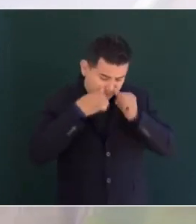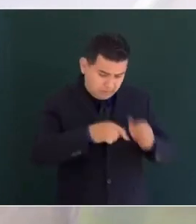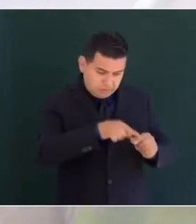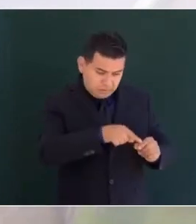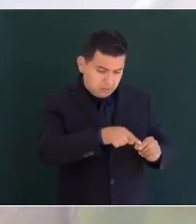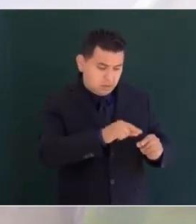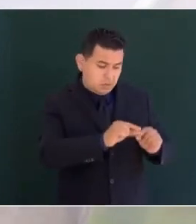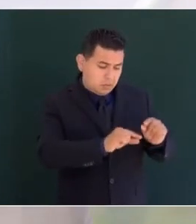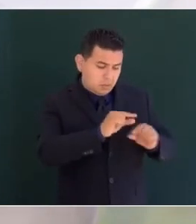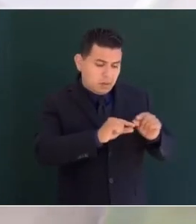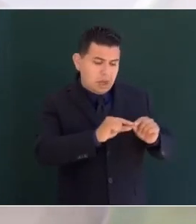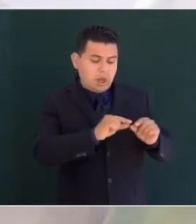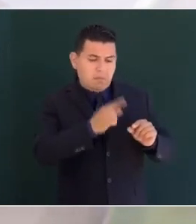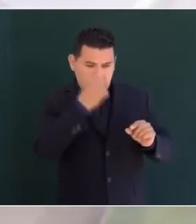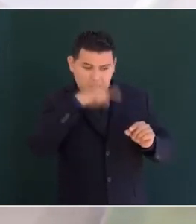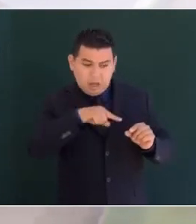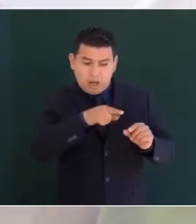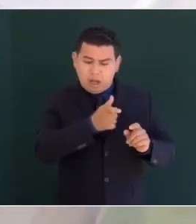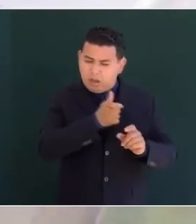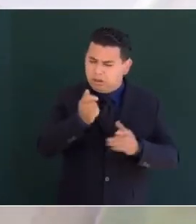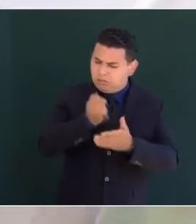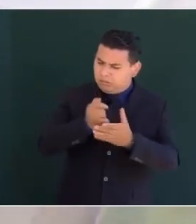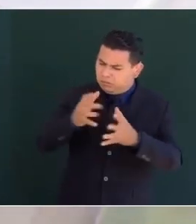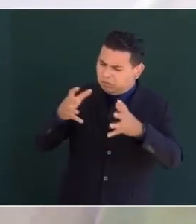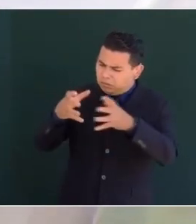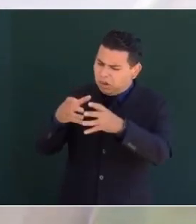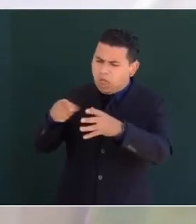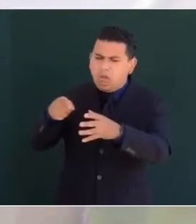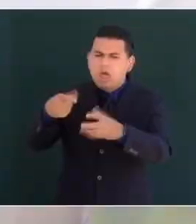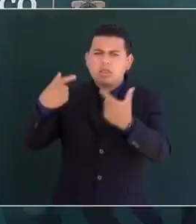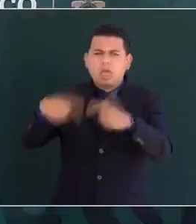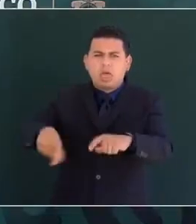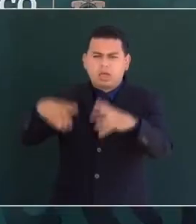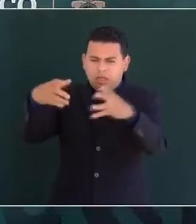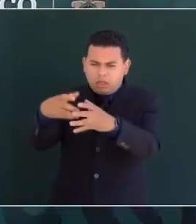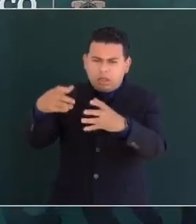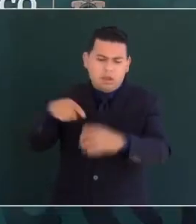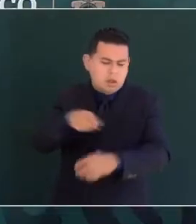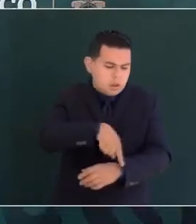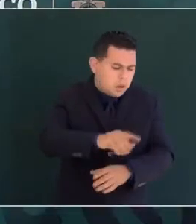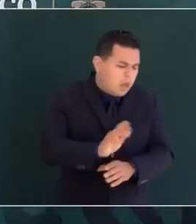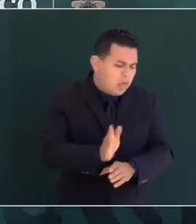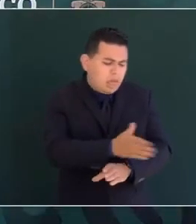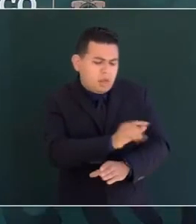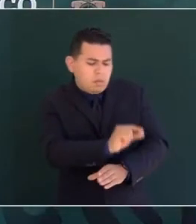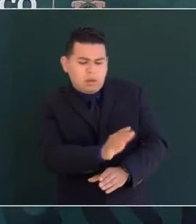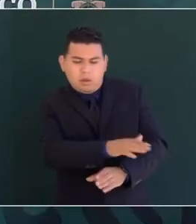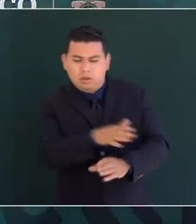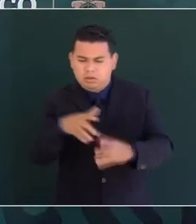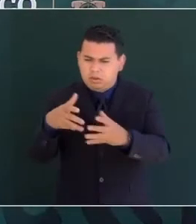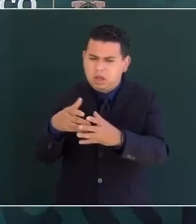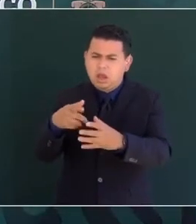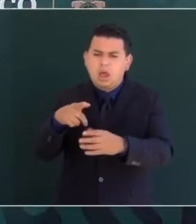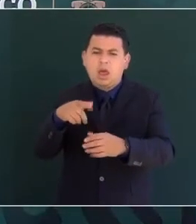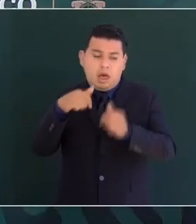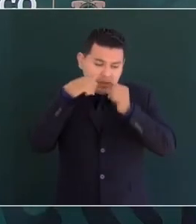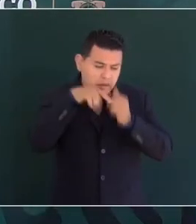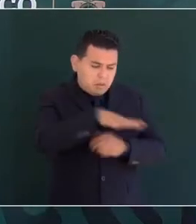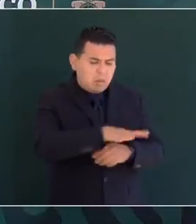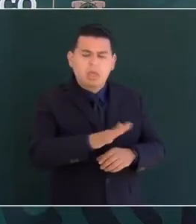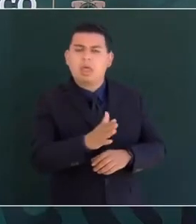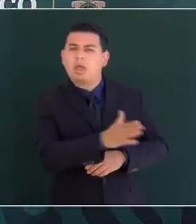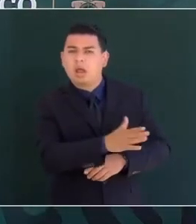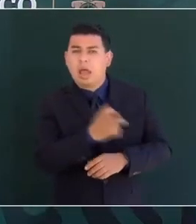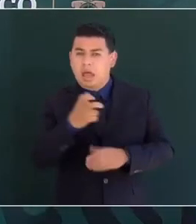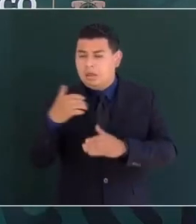concentración de la riqueza en pocas manos sin ocuparse del bienestar general en